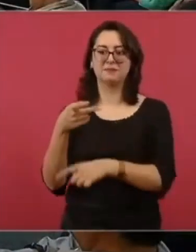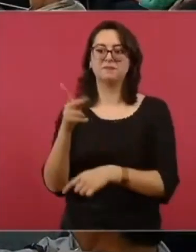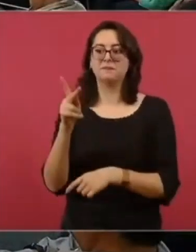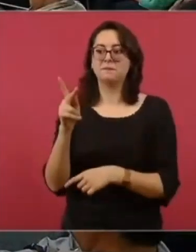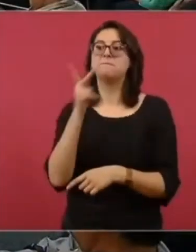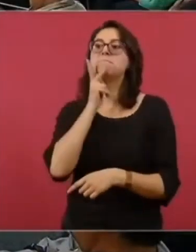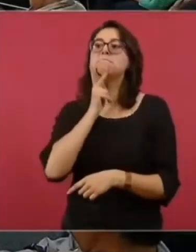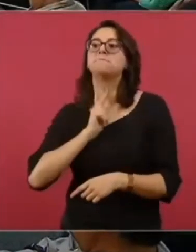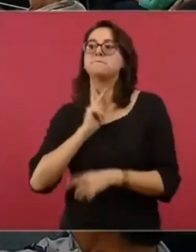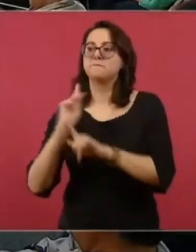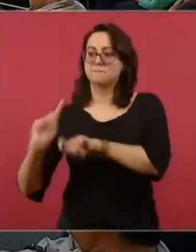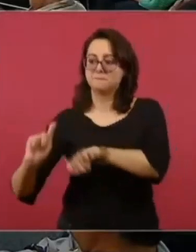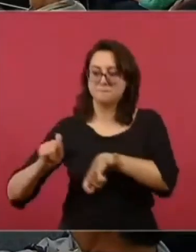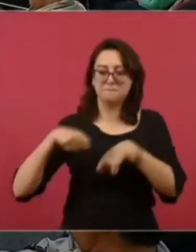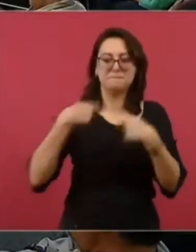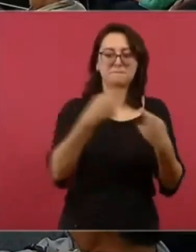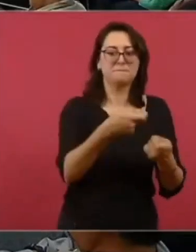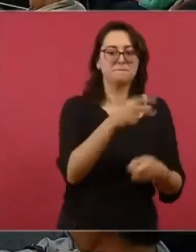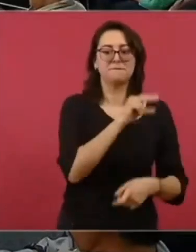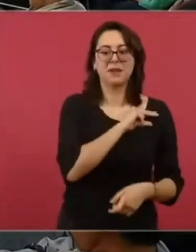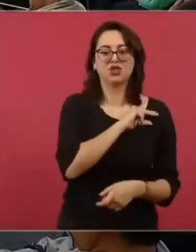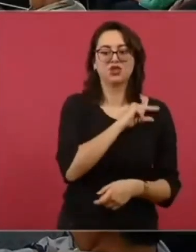Para oponerse a la política